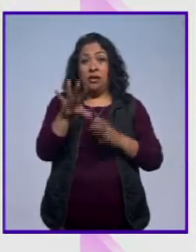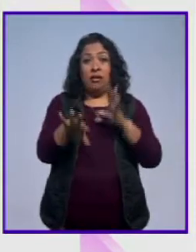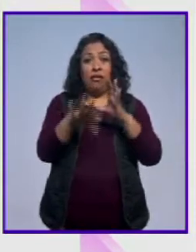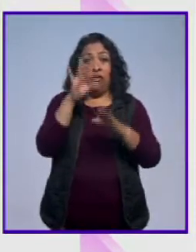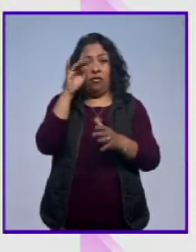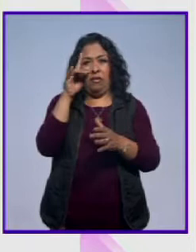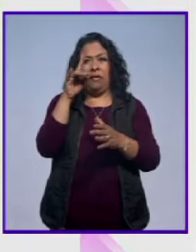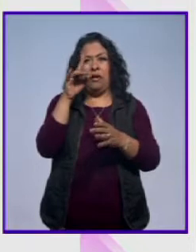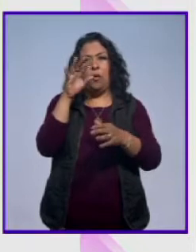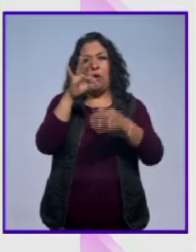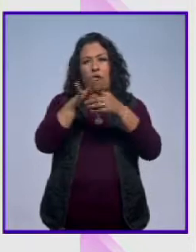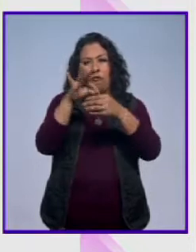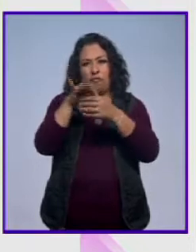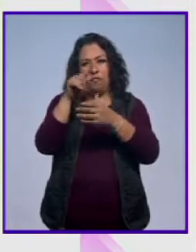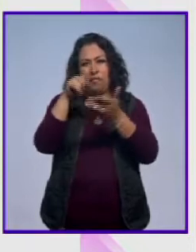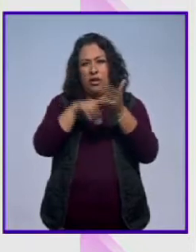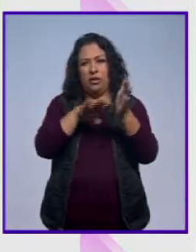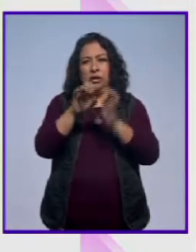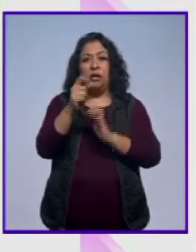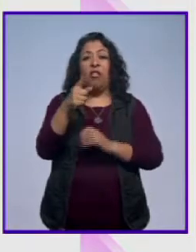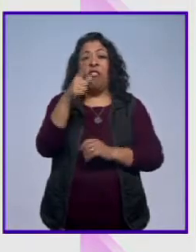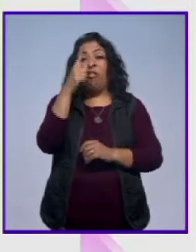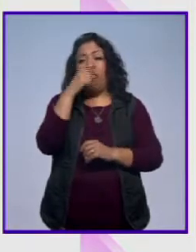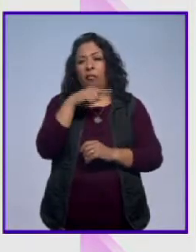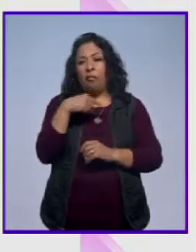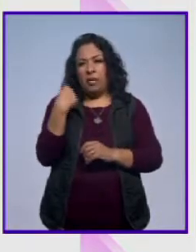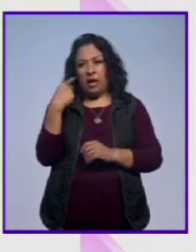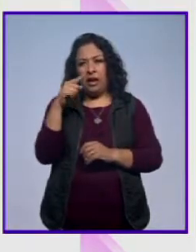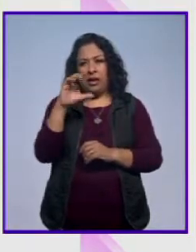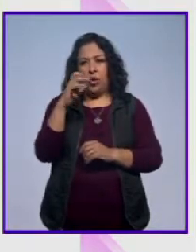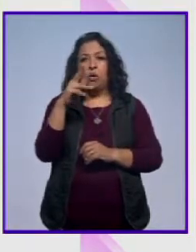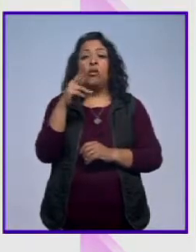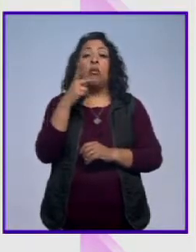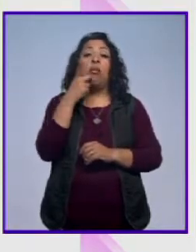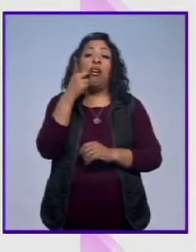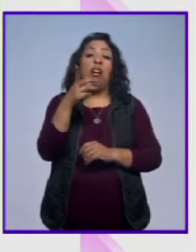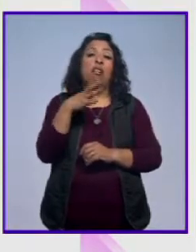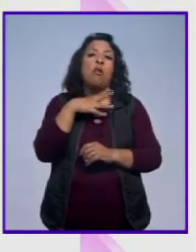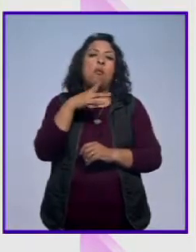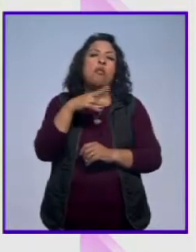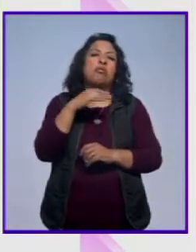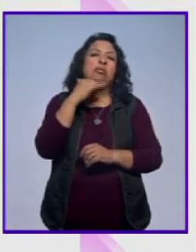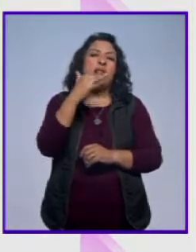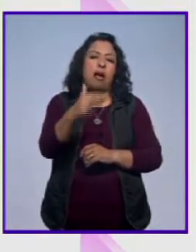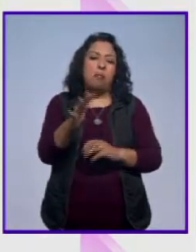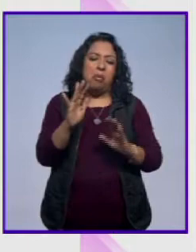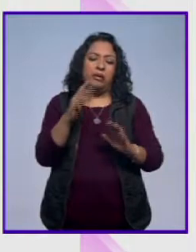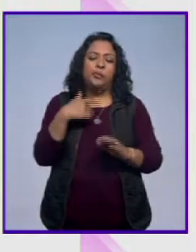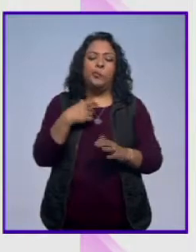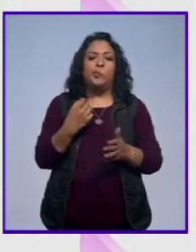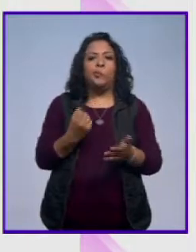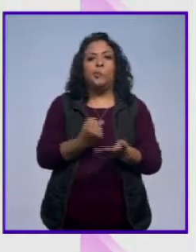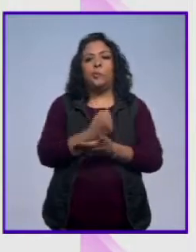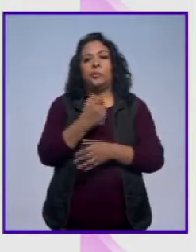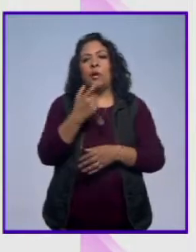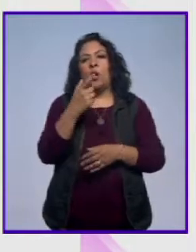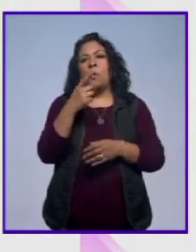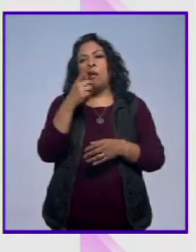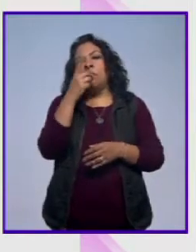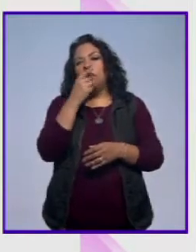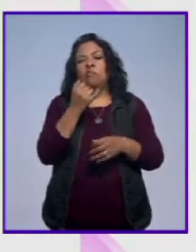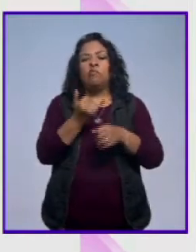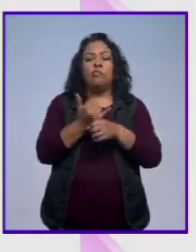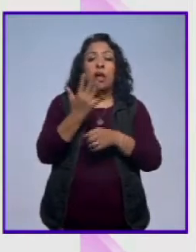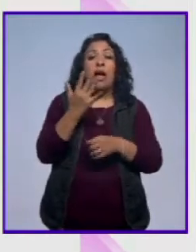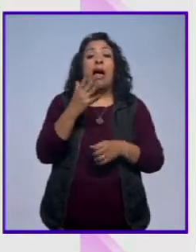88, donde Cuauhtémoc Cárdenas pierde, algunos dicen por un fraude, él se desencanta y a partir de ahí comienza a elaborar